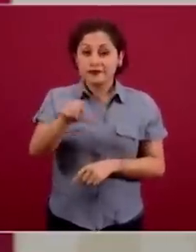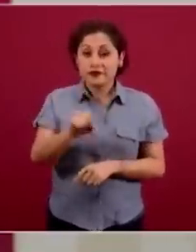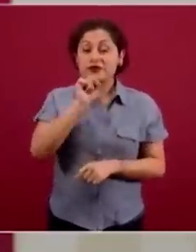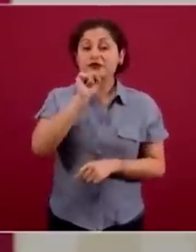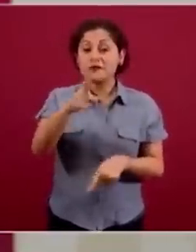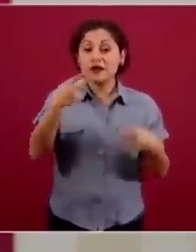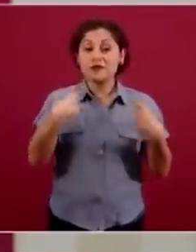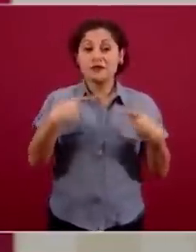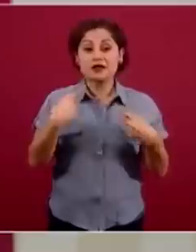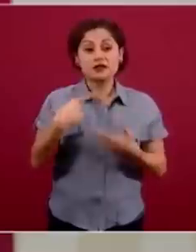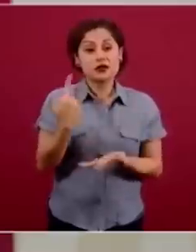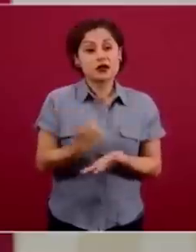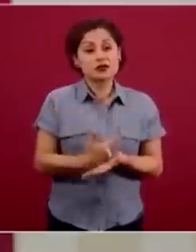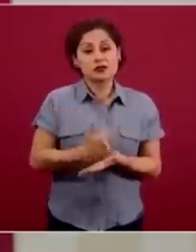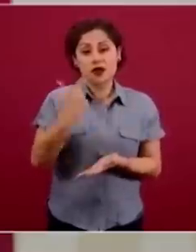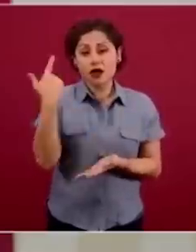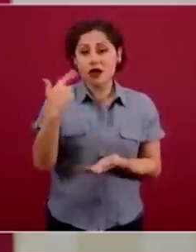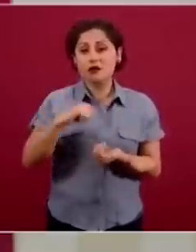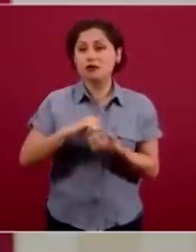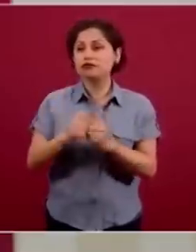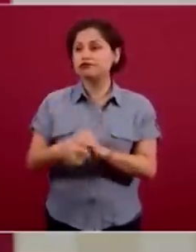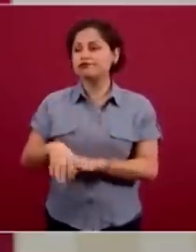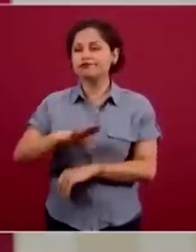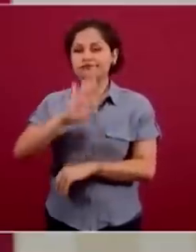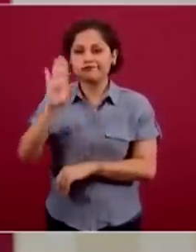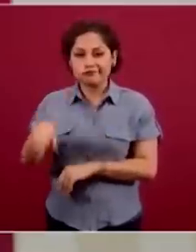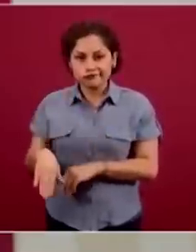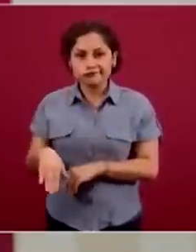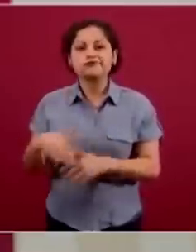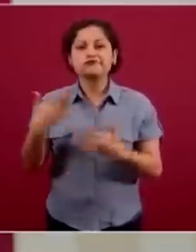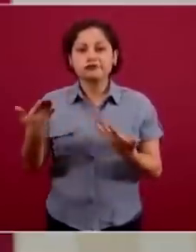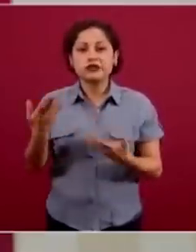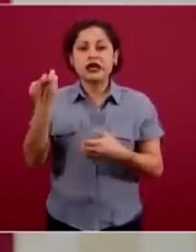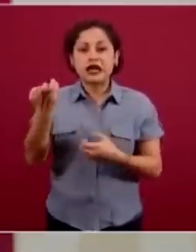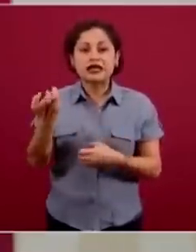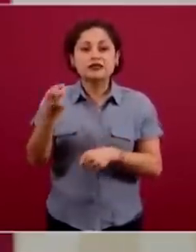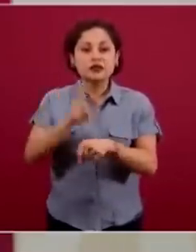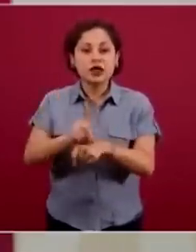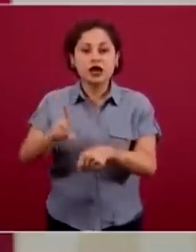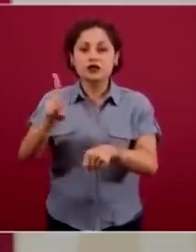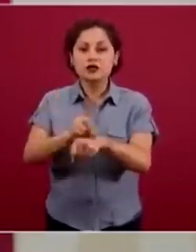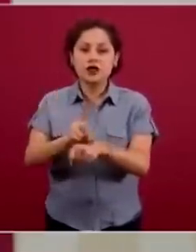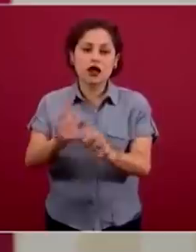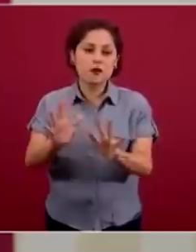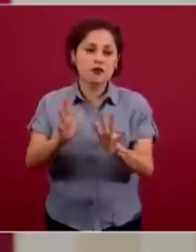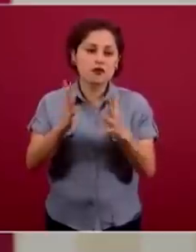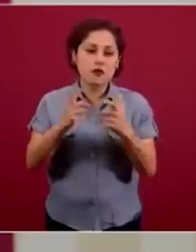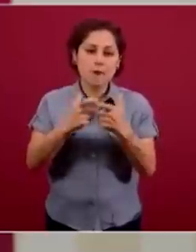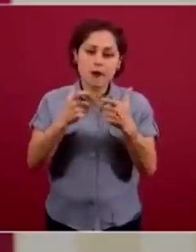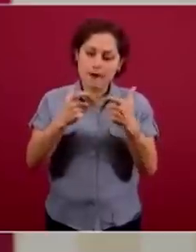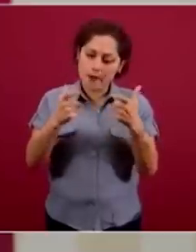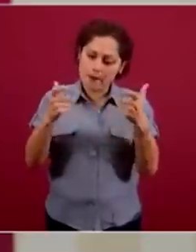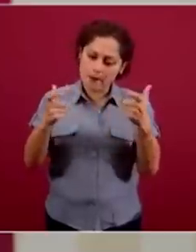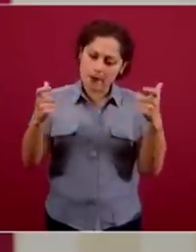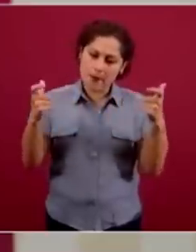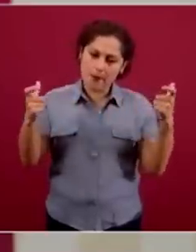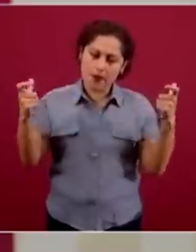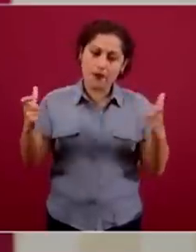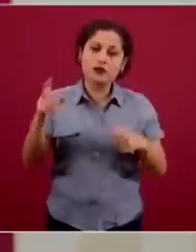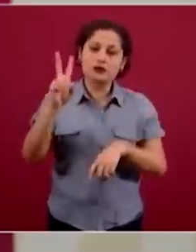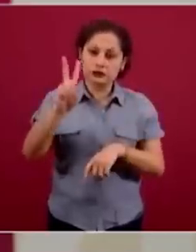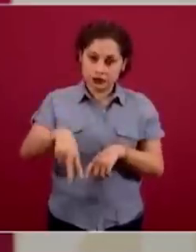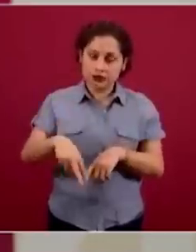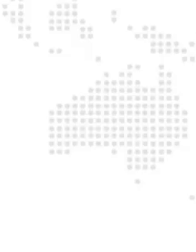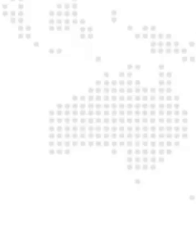crítico y las que pueden fallecer, se acelera día con día. Es una epidemia extremadamente